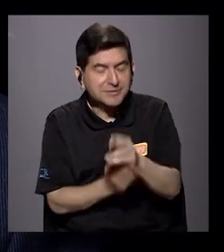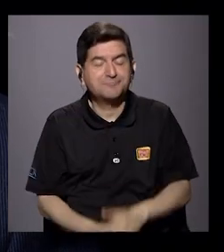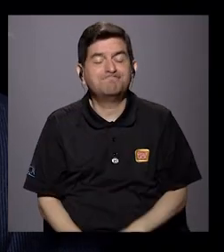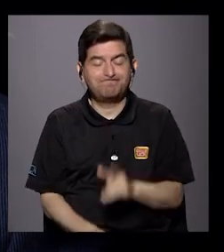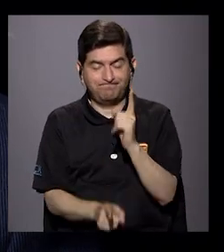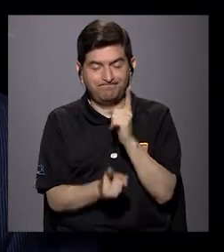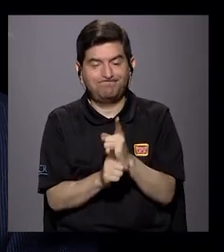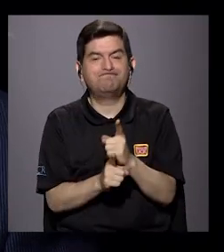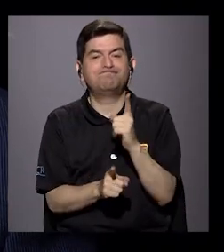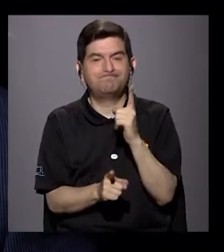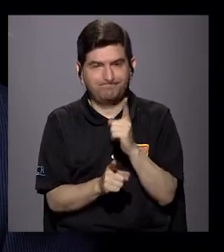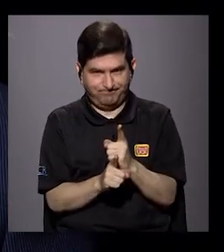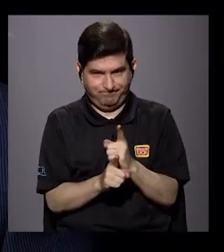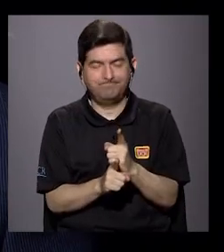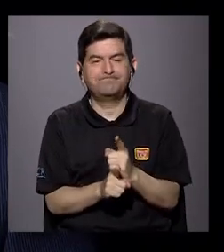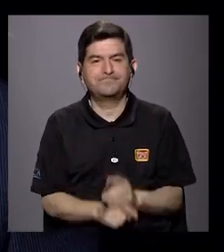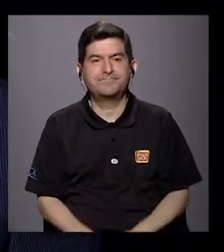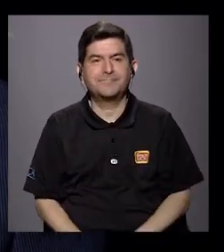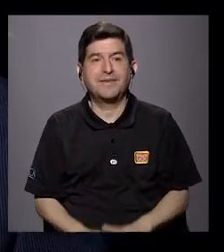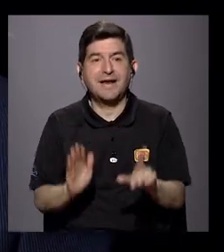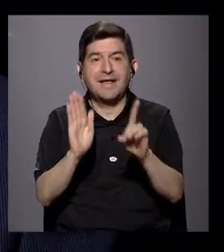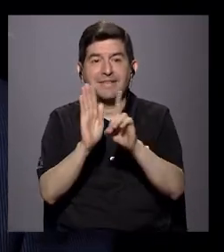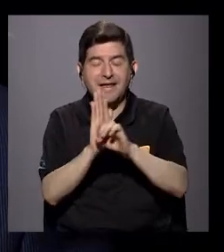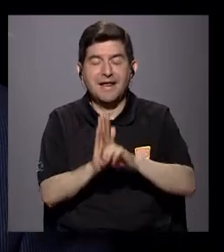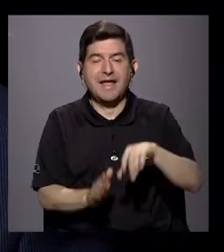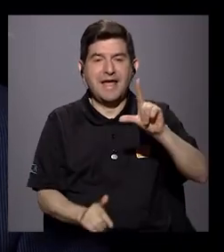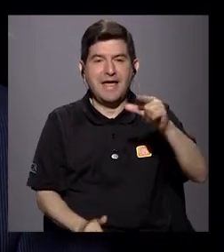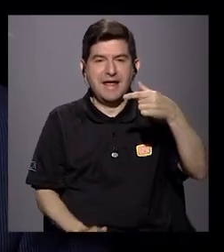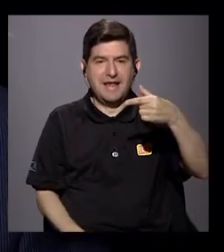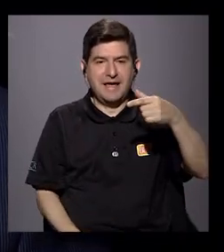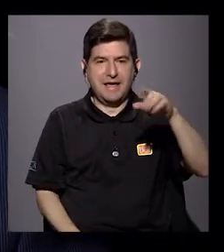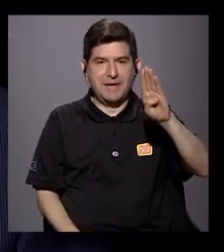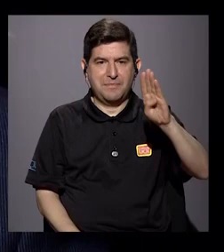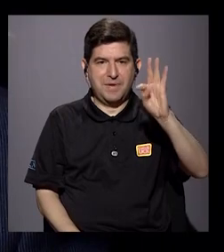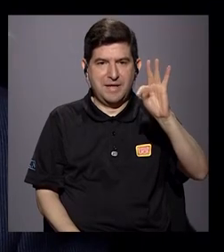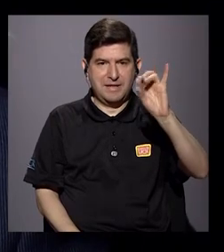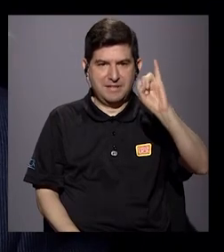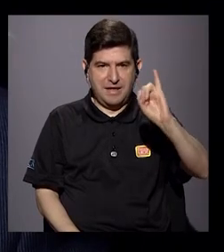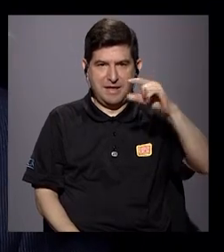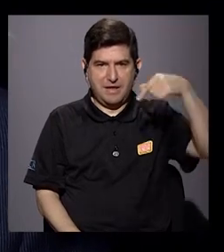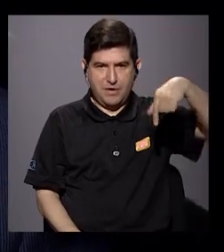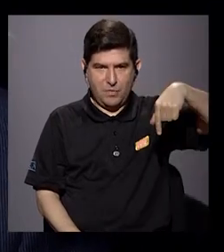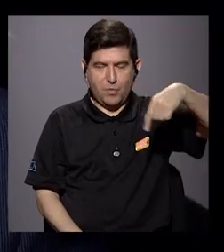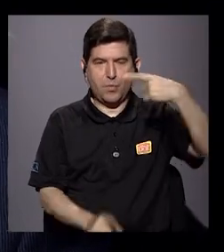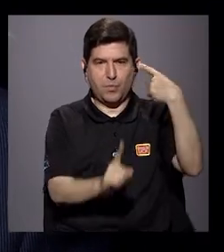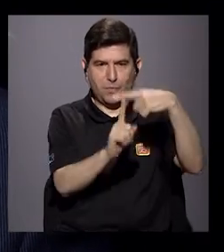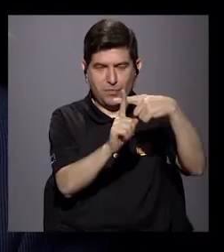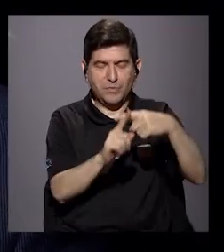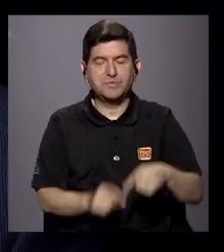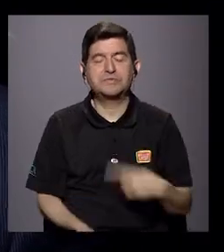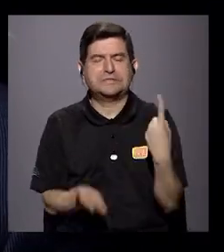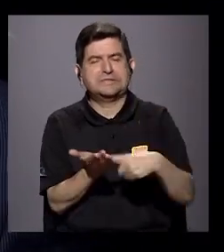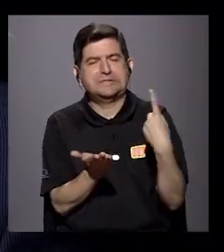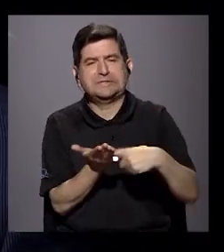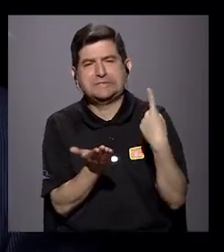efectivamente el tema de los derechos LGTBI siguen siendo un tema de debate.